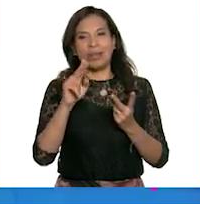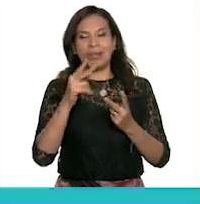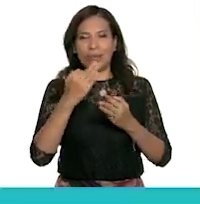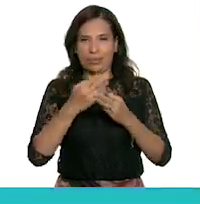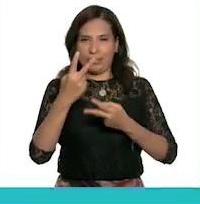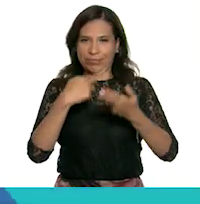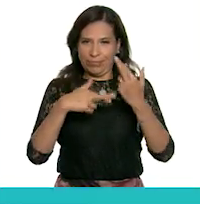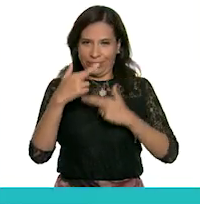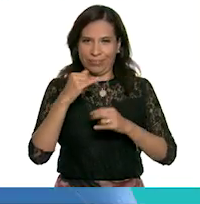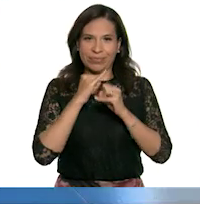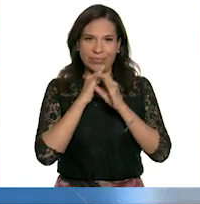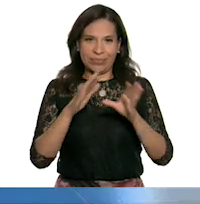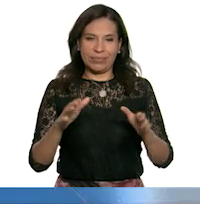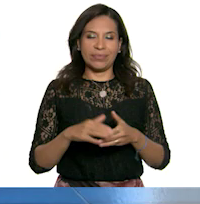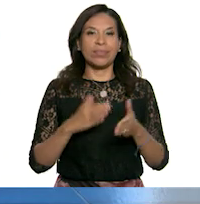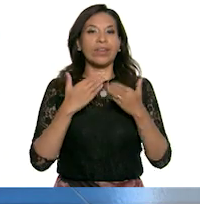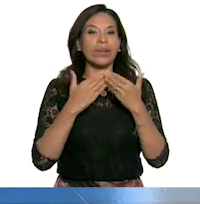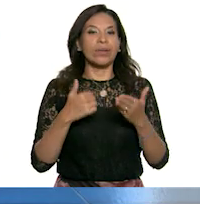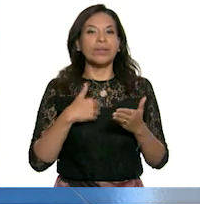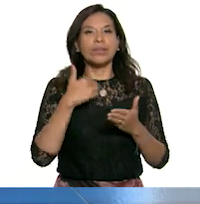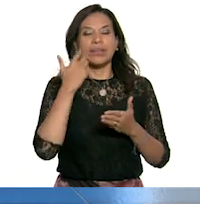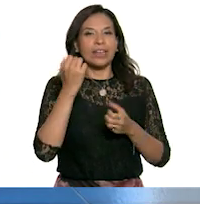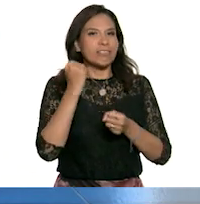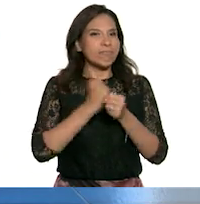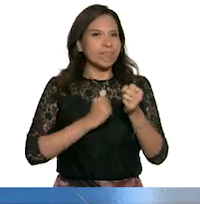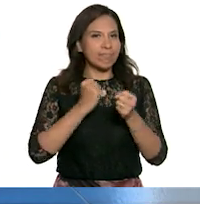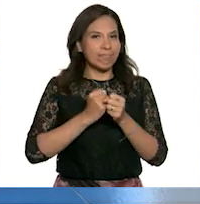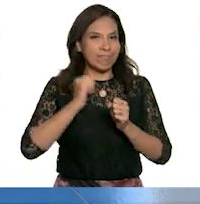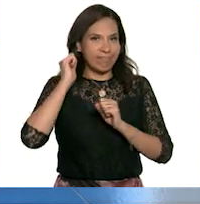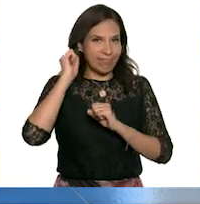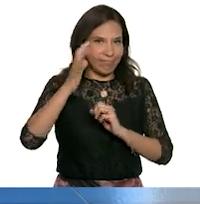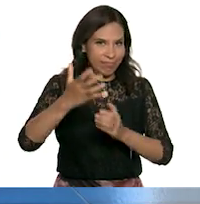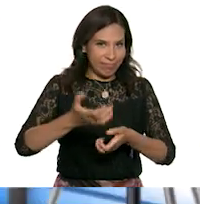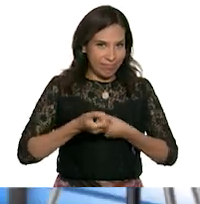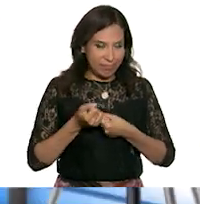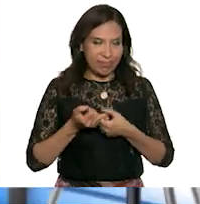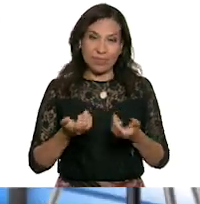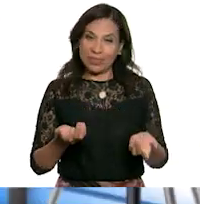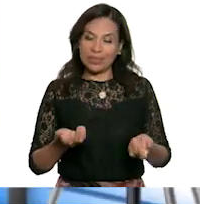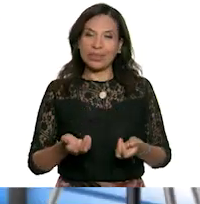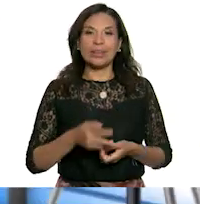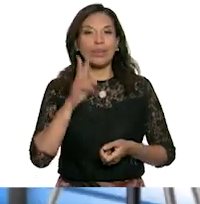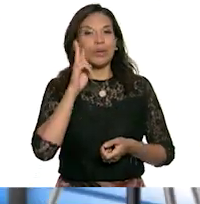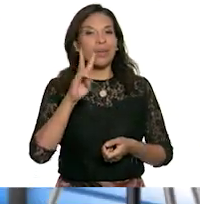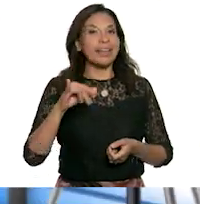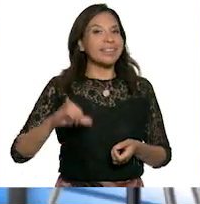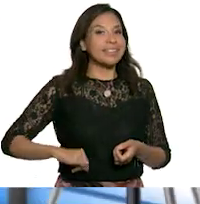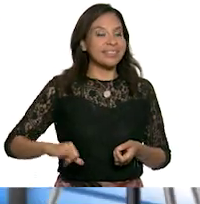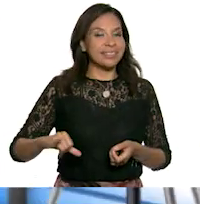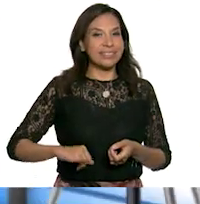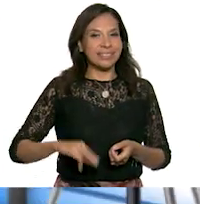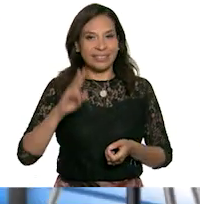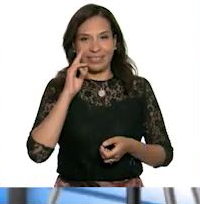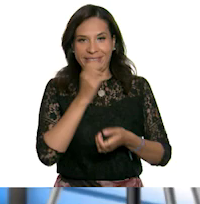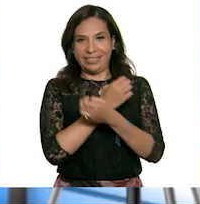volvemos al informativo. ¡Ah! Ahora me dieron ganas de practicar tochito. ¡Ah! Sí, qué interesante y